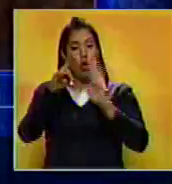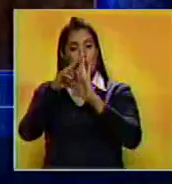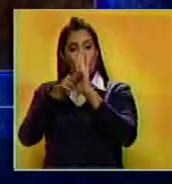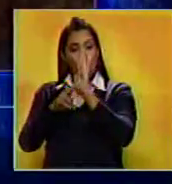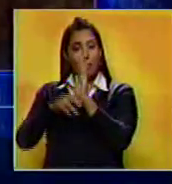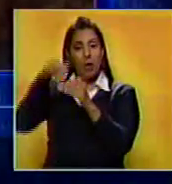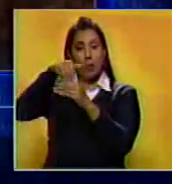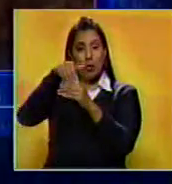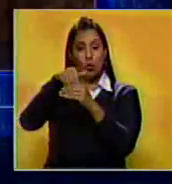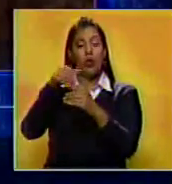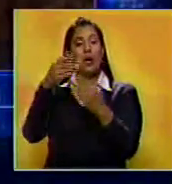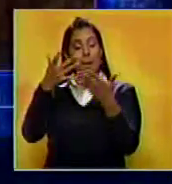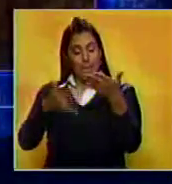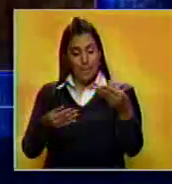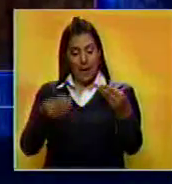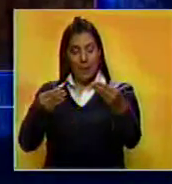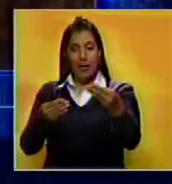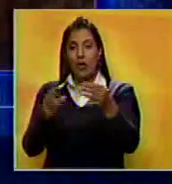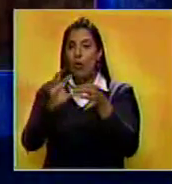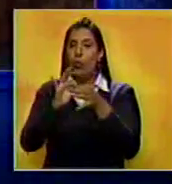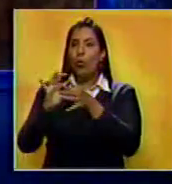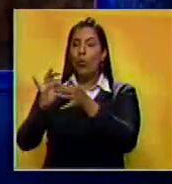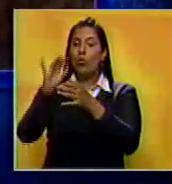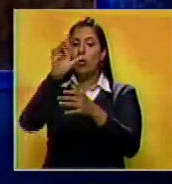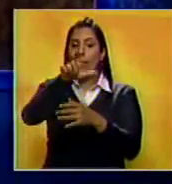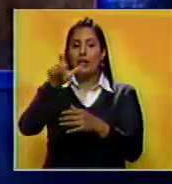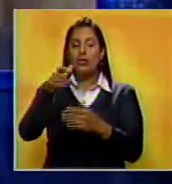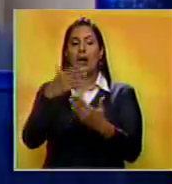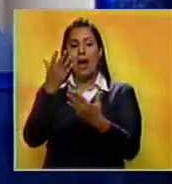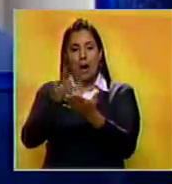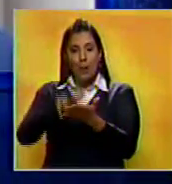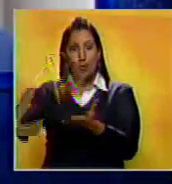electoral. El documento requería de la unanimidad del Congreso para ser aprobado.